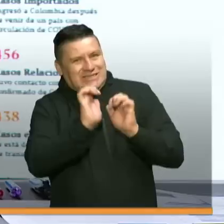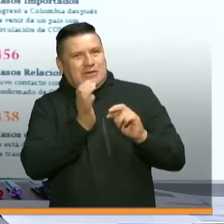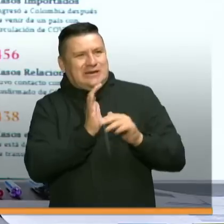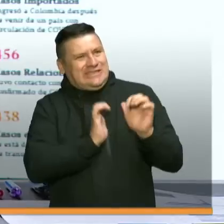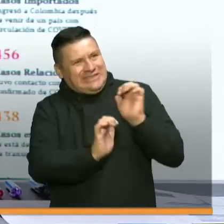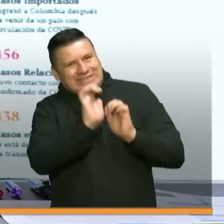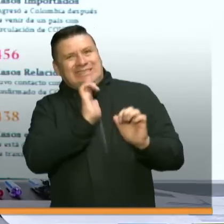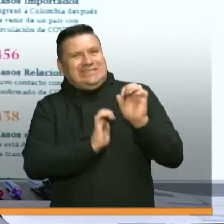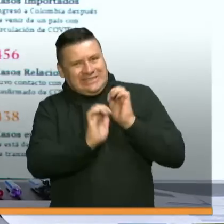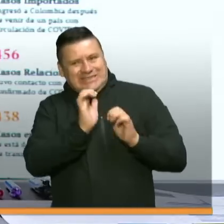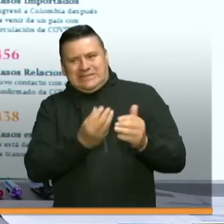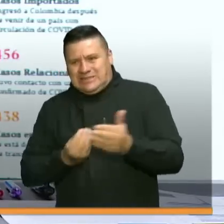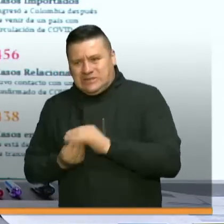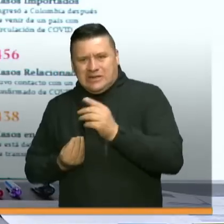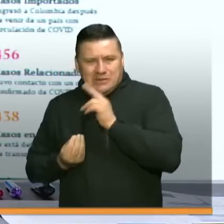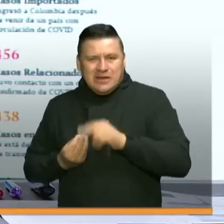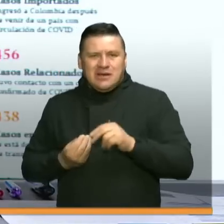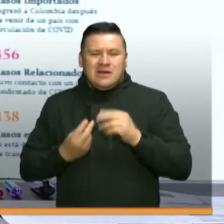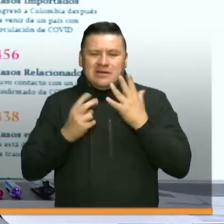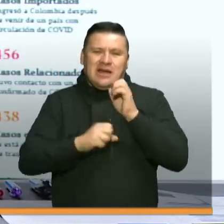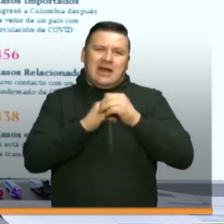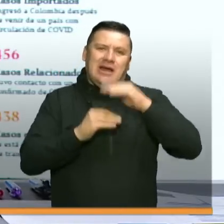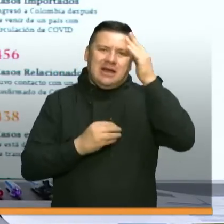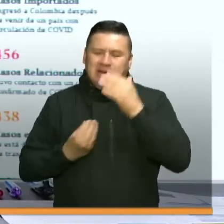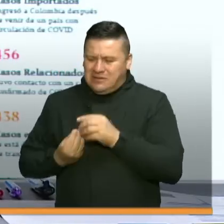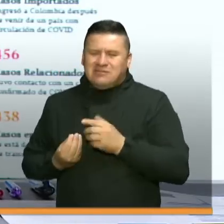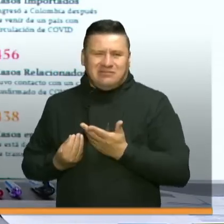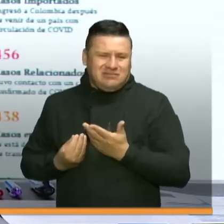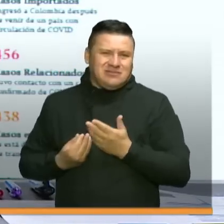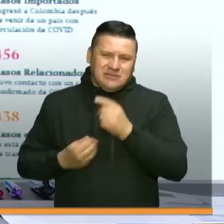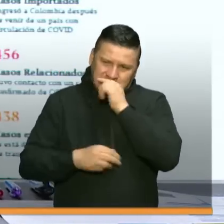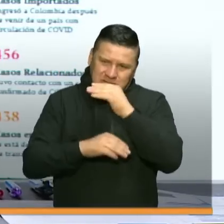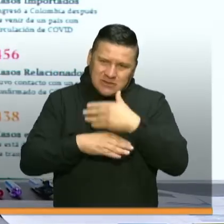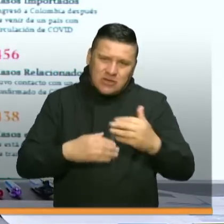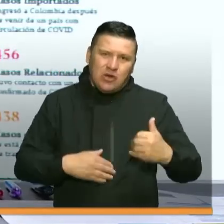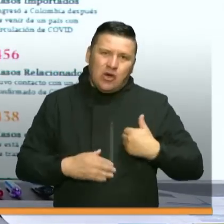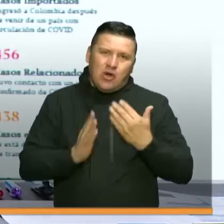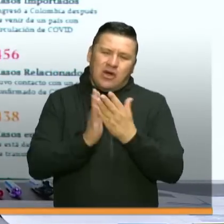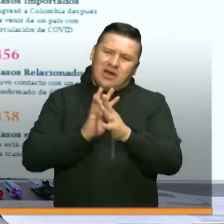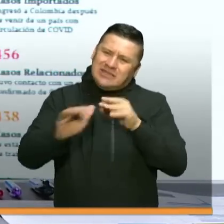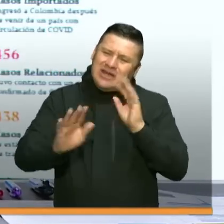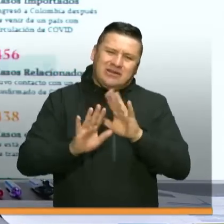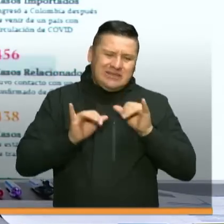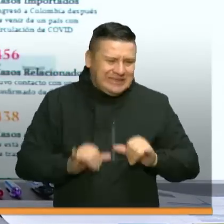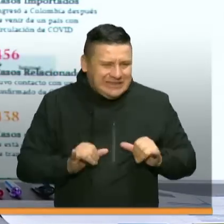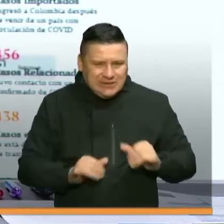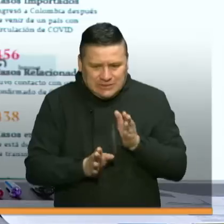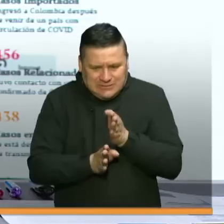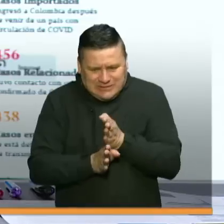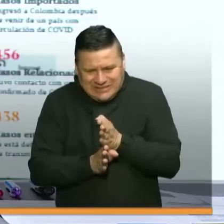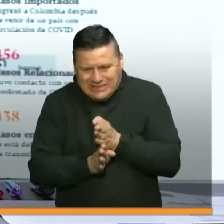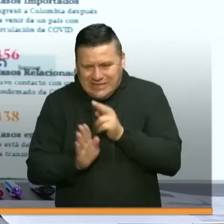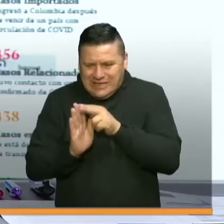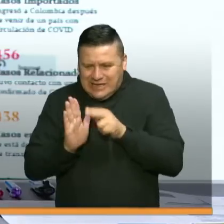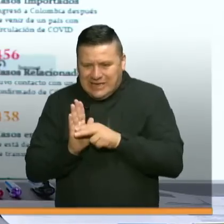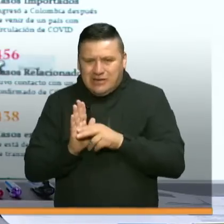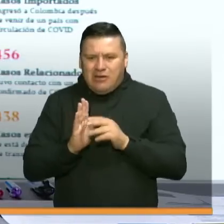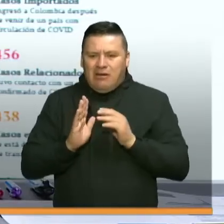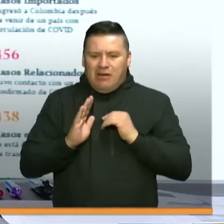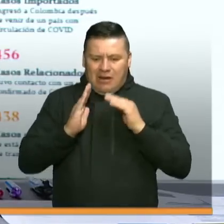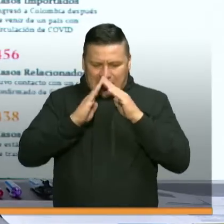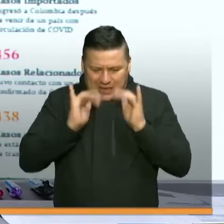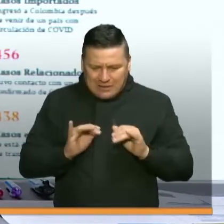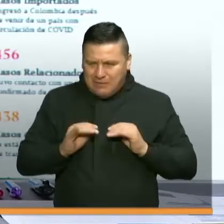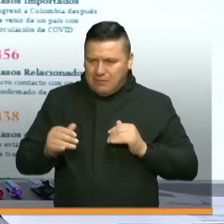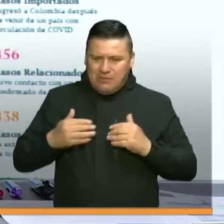o previniendo la vulnerabilidad de los mayores de 70 años, sacando niños y jóvenes de colegios y universidades, tomando medidas de distanciamiento,